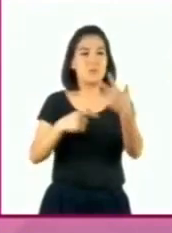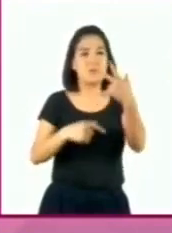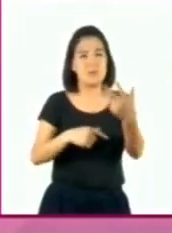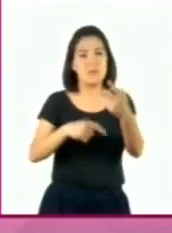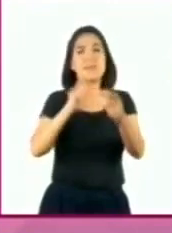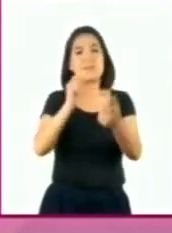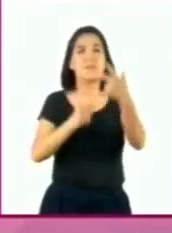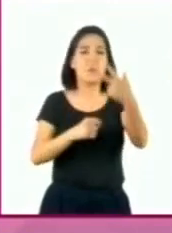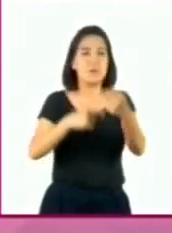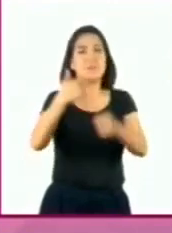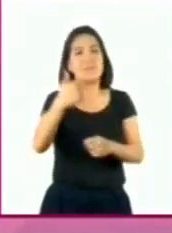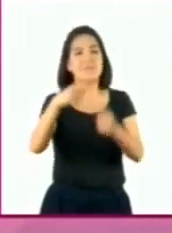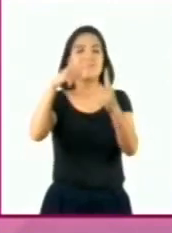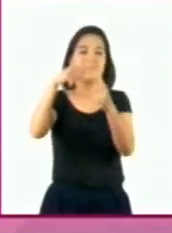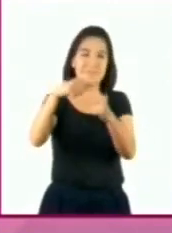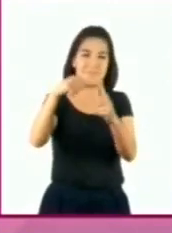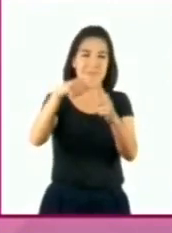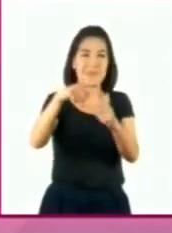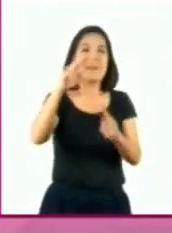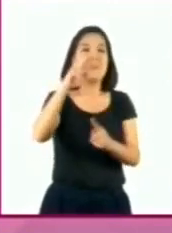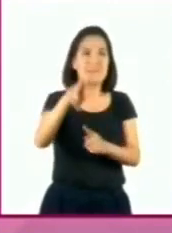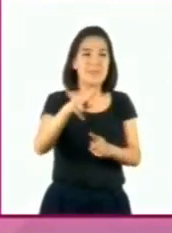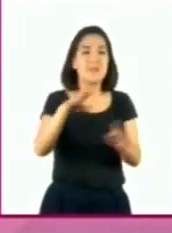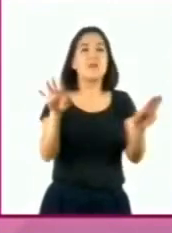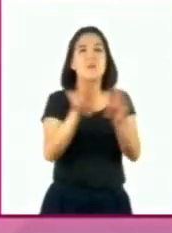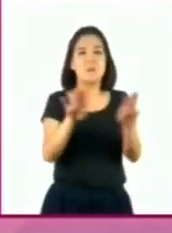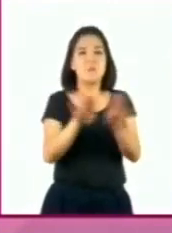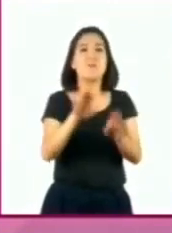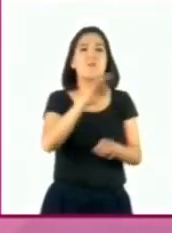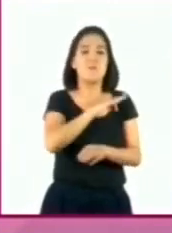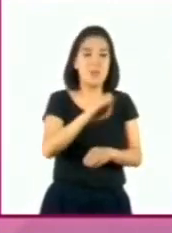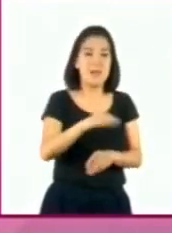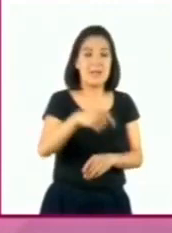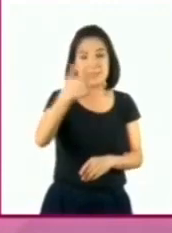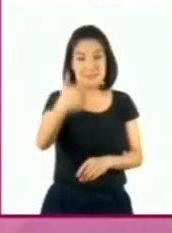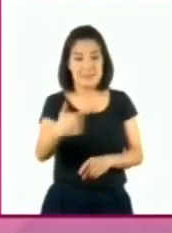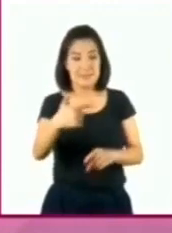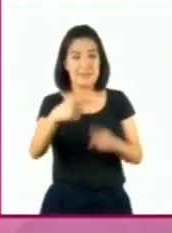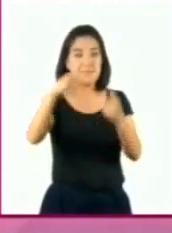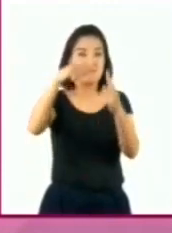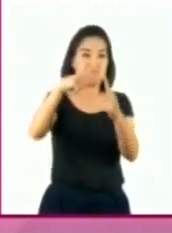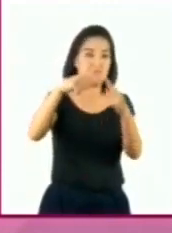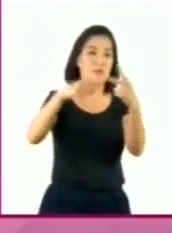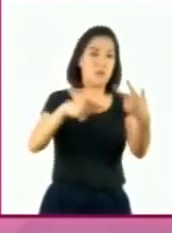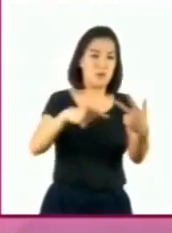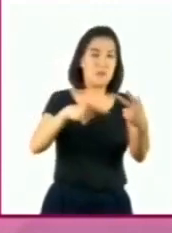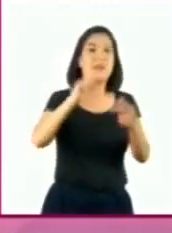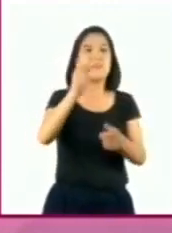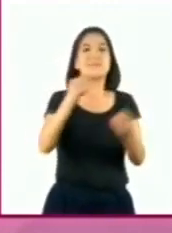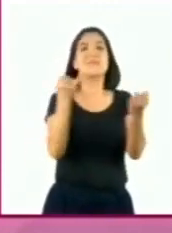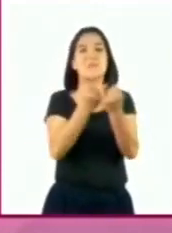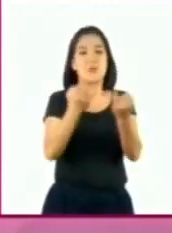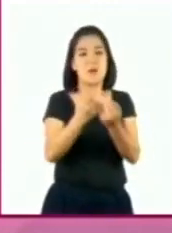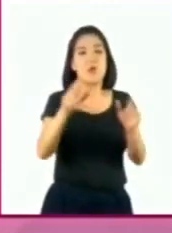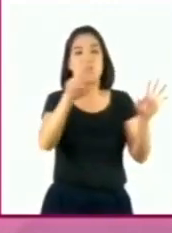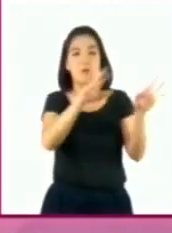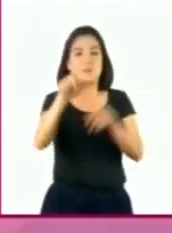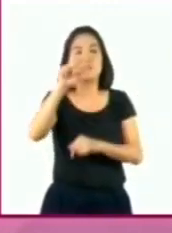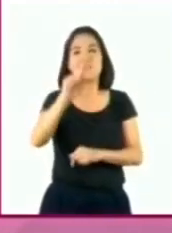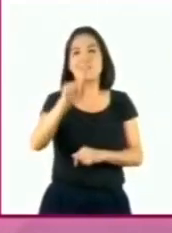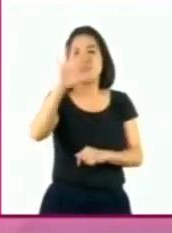entre 8. De este modo, obtenemos que 7 octavos es igual a 875